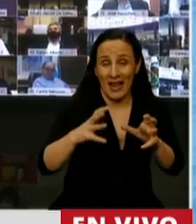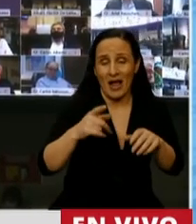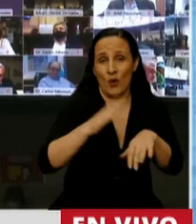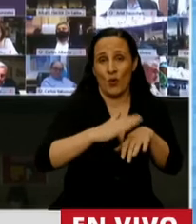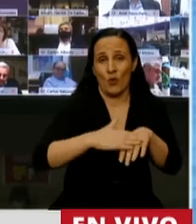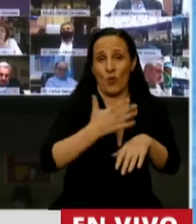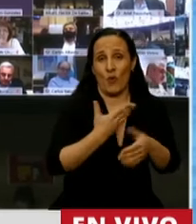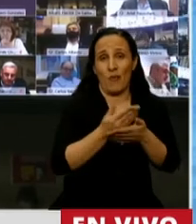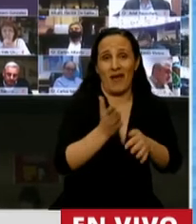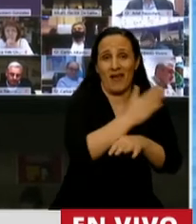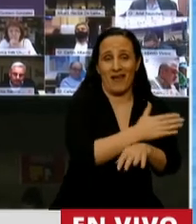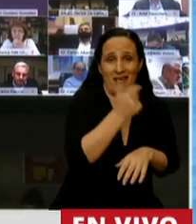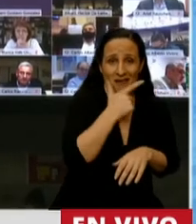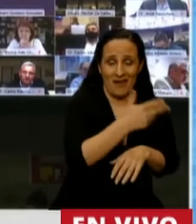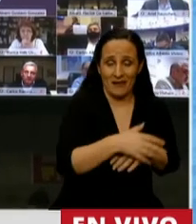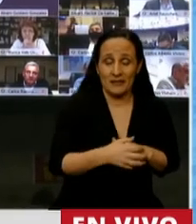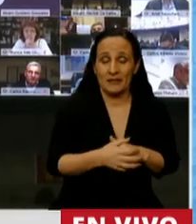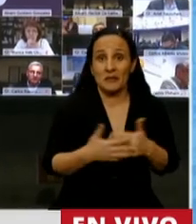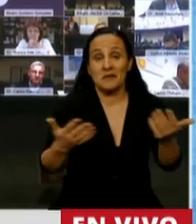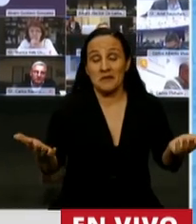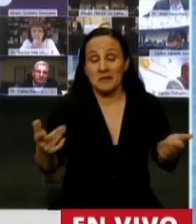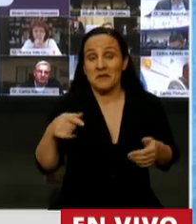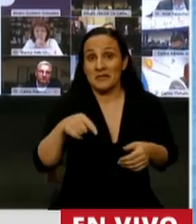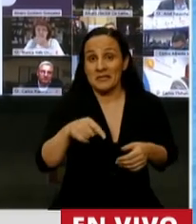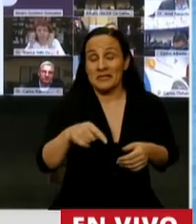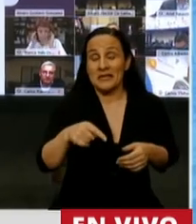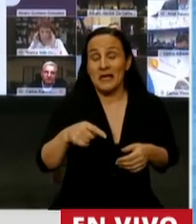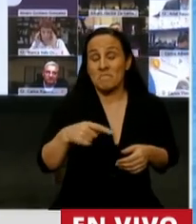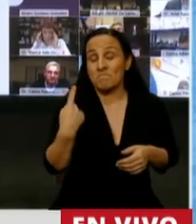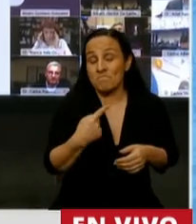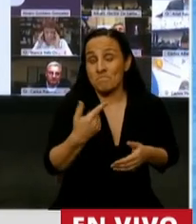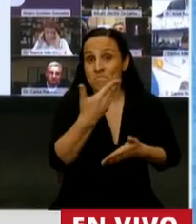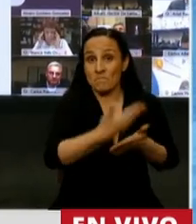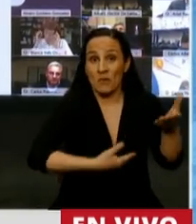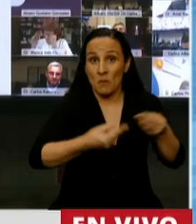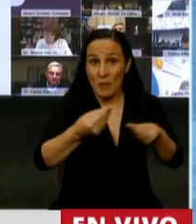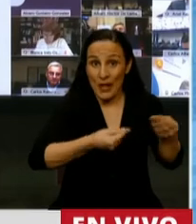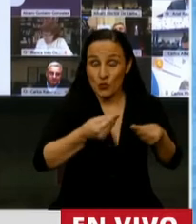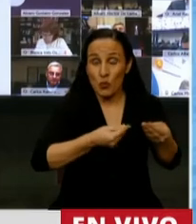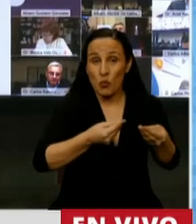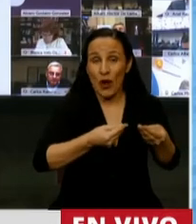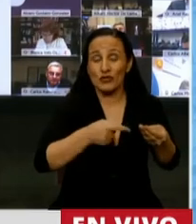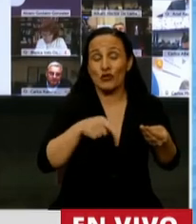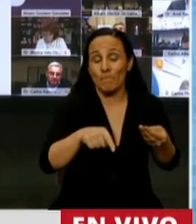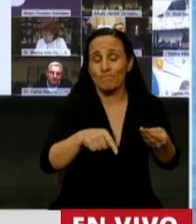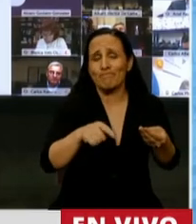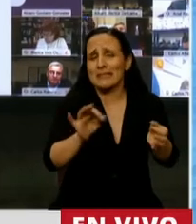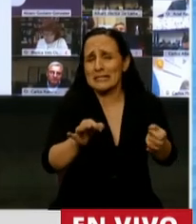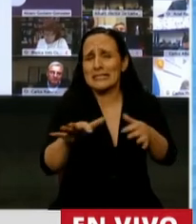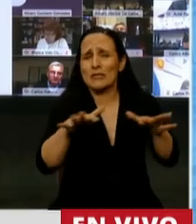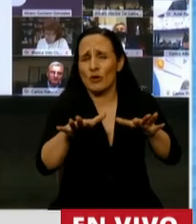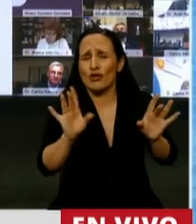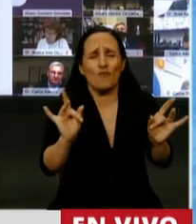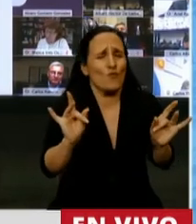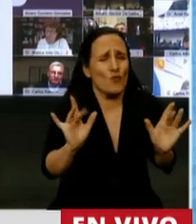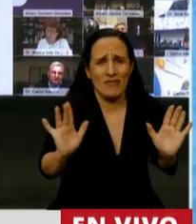culpa de lo que está pasando en Argentina. Así que venimos a acompañar un presupuesto que en una situación dificilísima donde el Estado